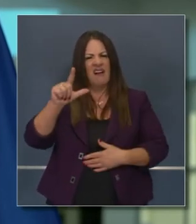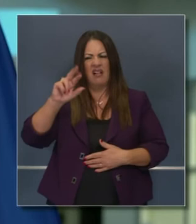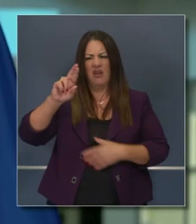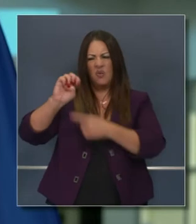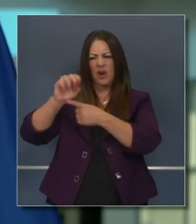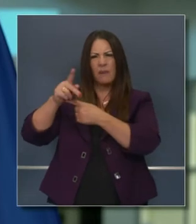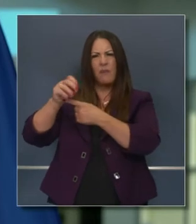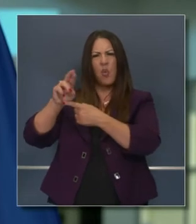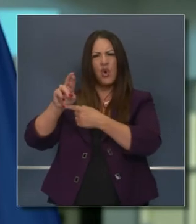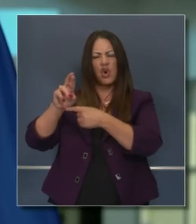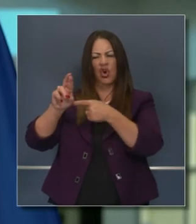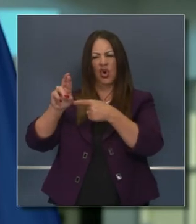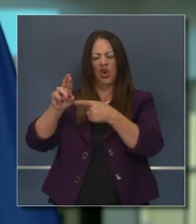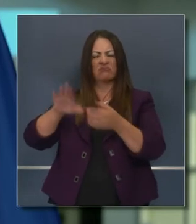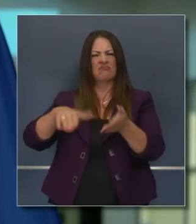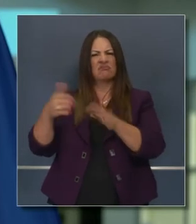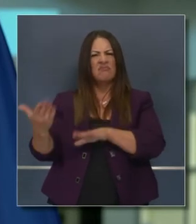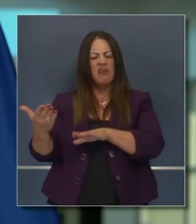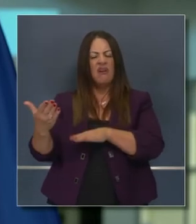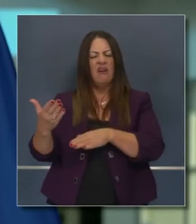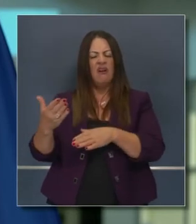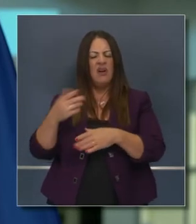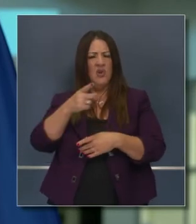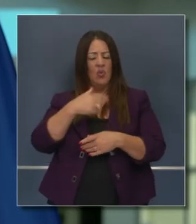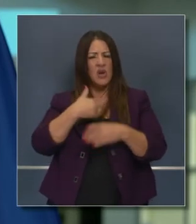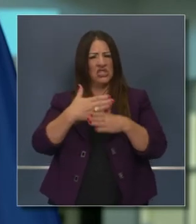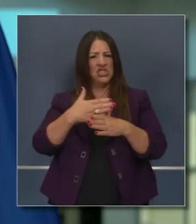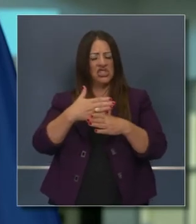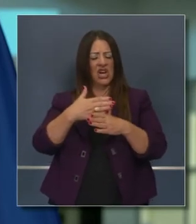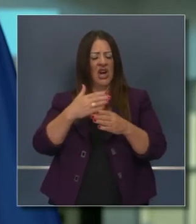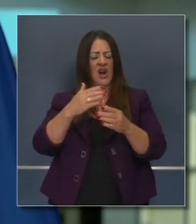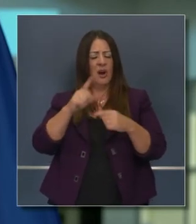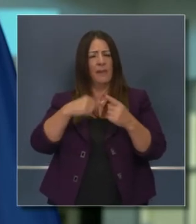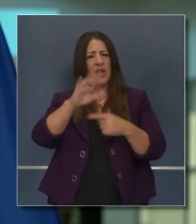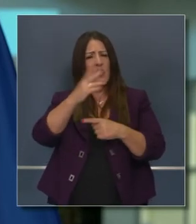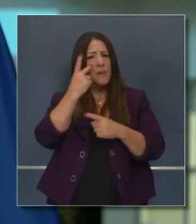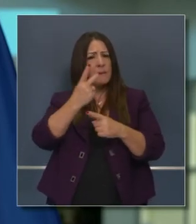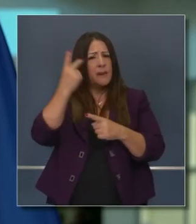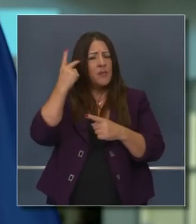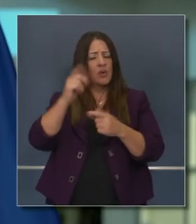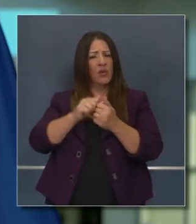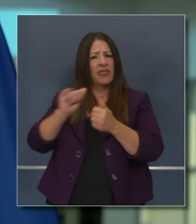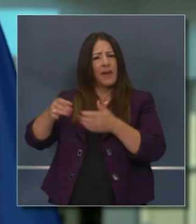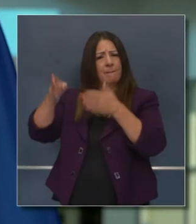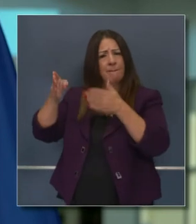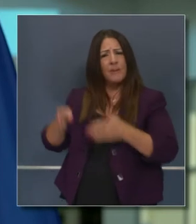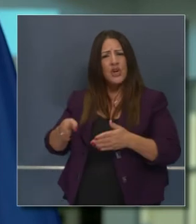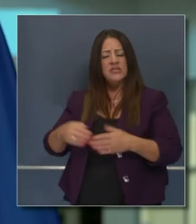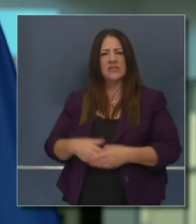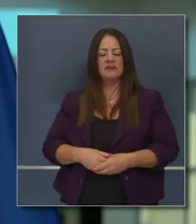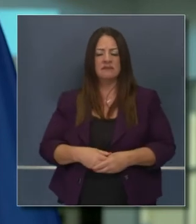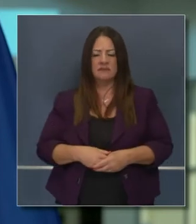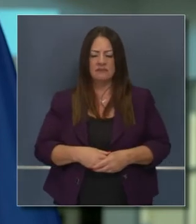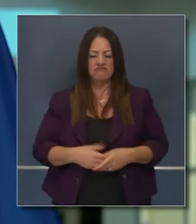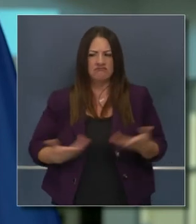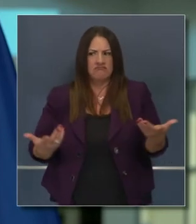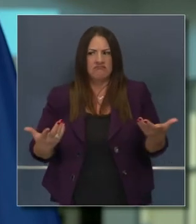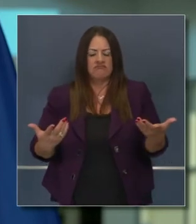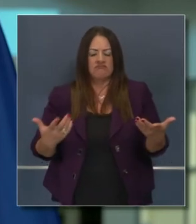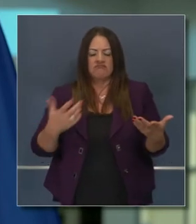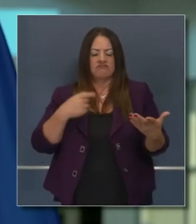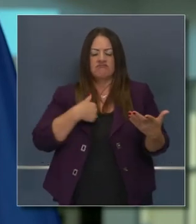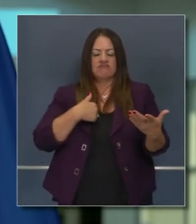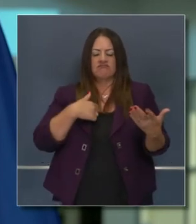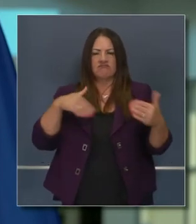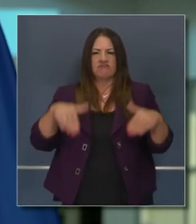Recibimos malas noticias. El día de hoy murió Barbara Taylor, que era una periodista muy conocida. ¿Qué